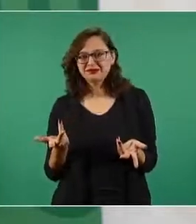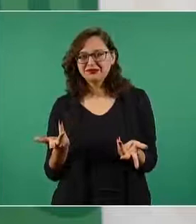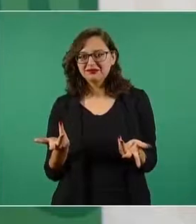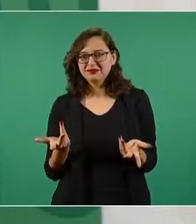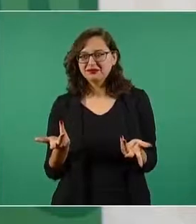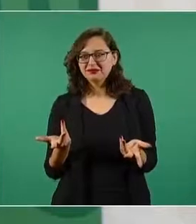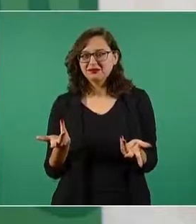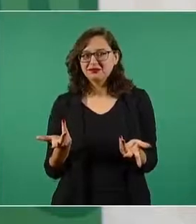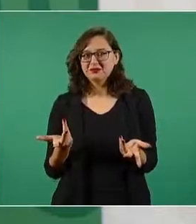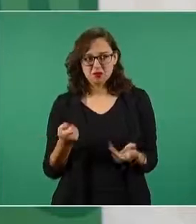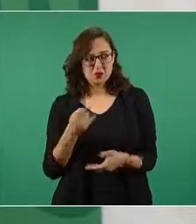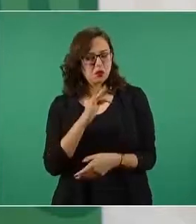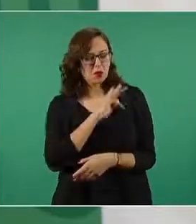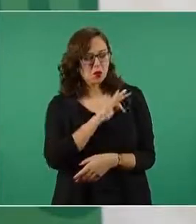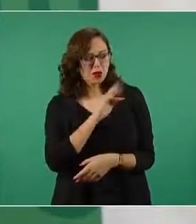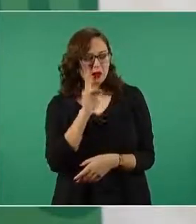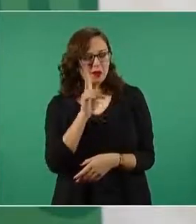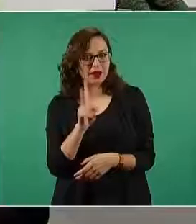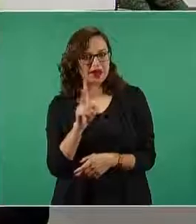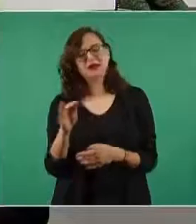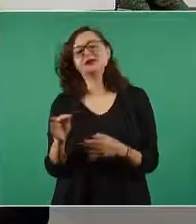lo del Universal